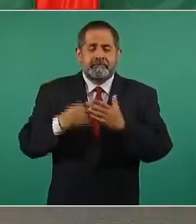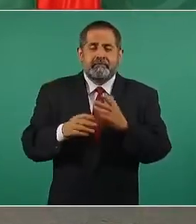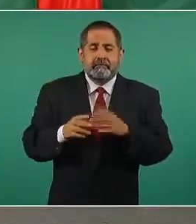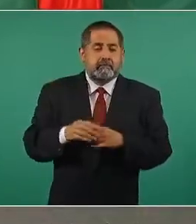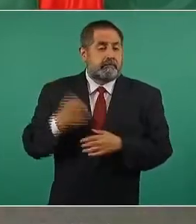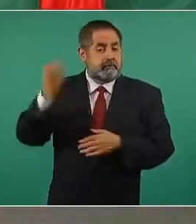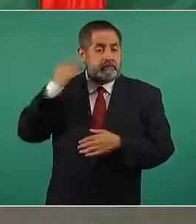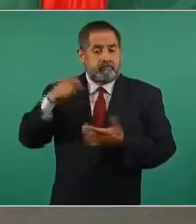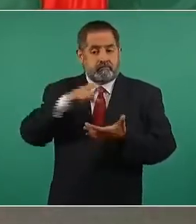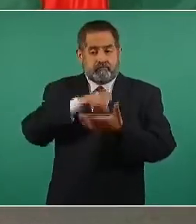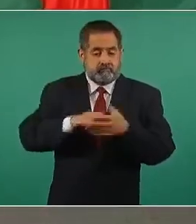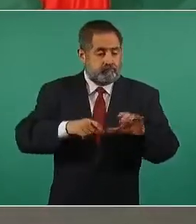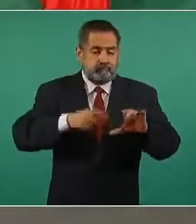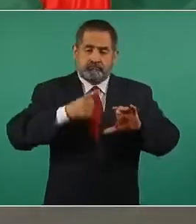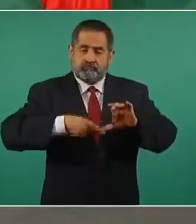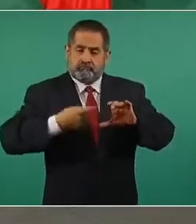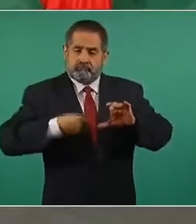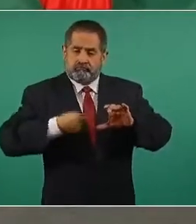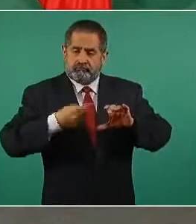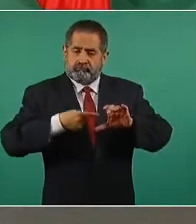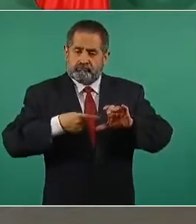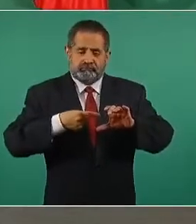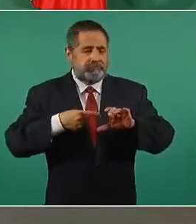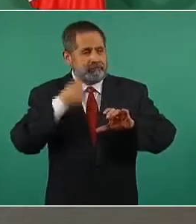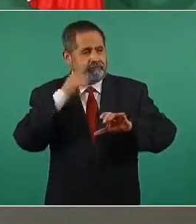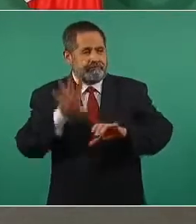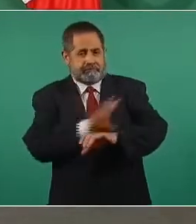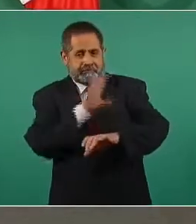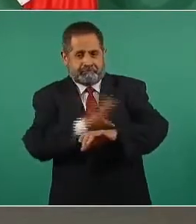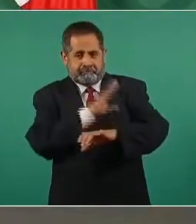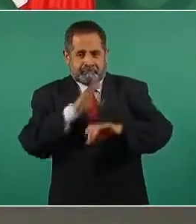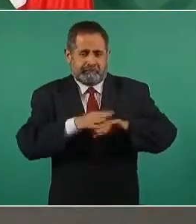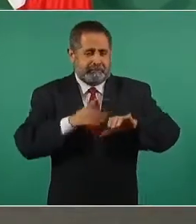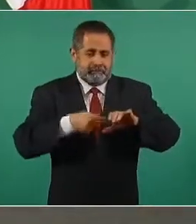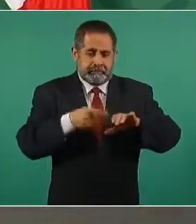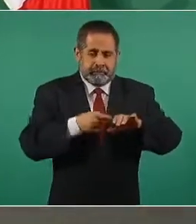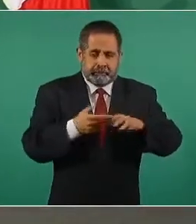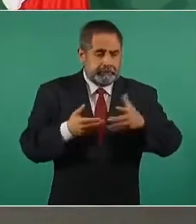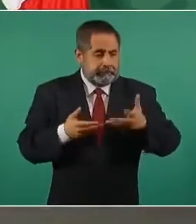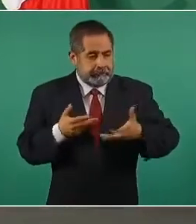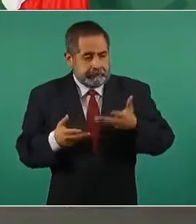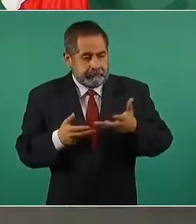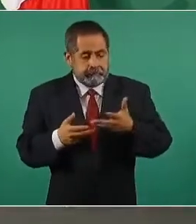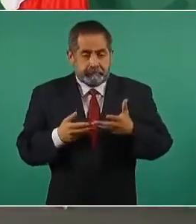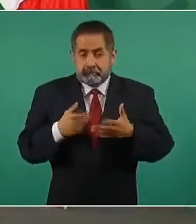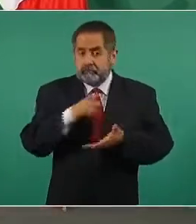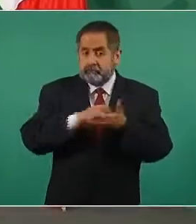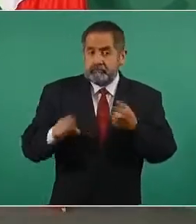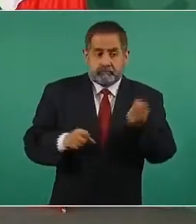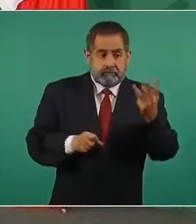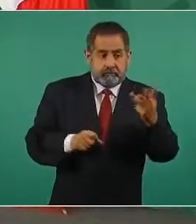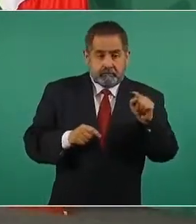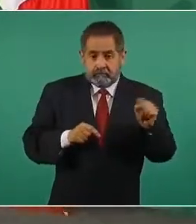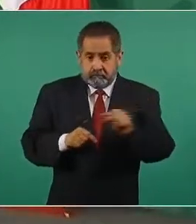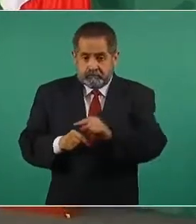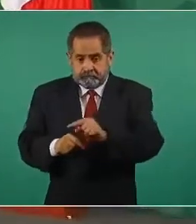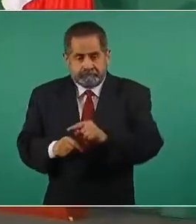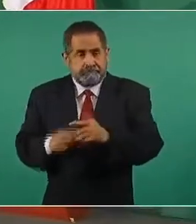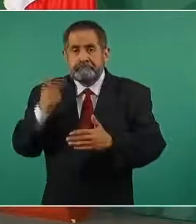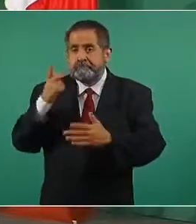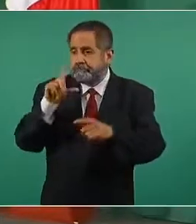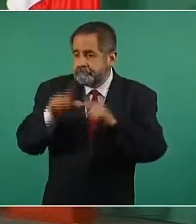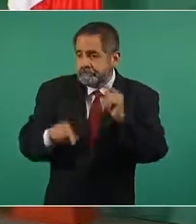adquirieron para la obra electromecánica también ahí